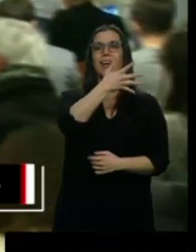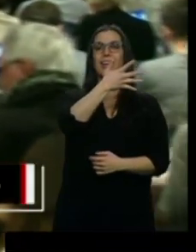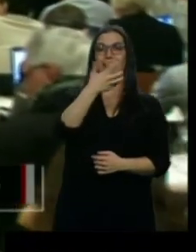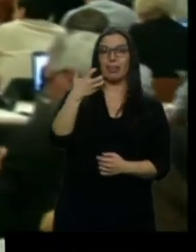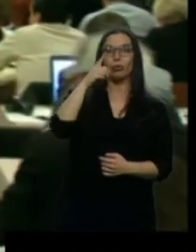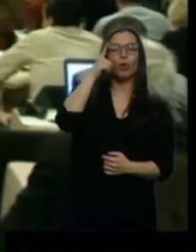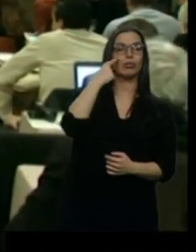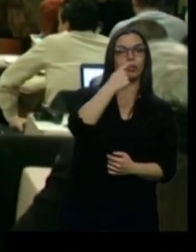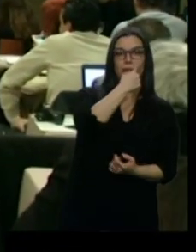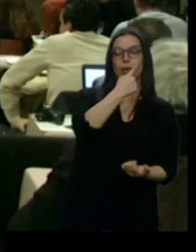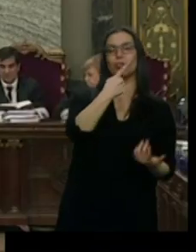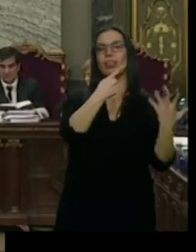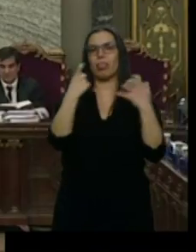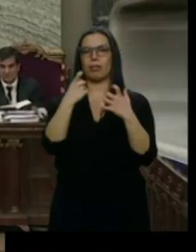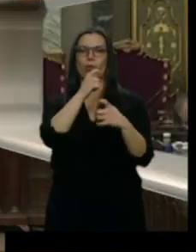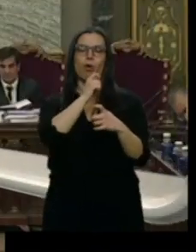vista oral durará tres meses.